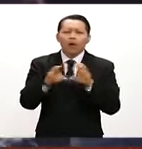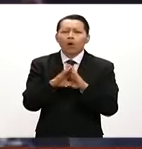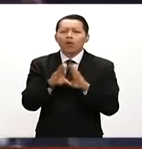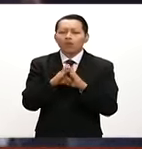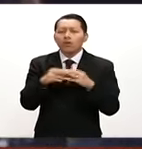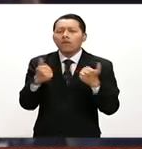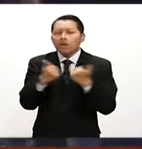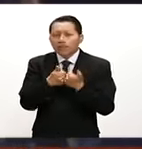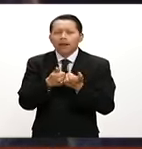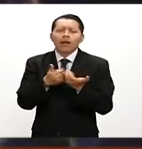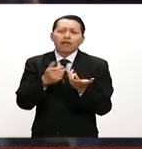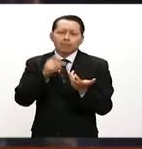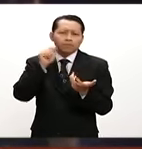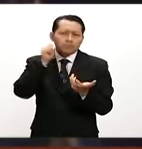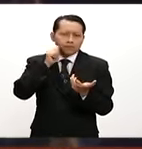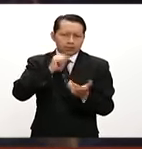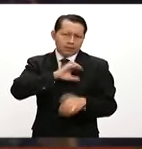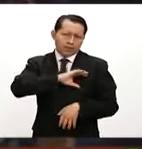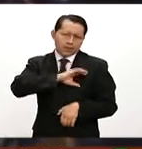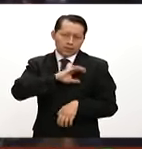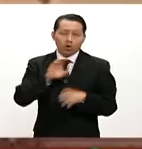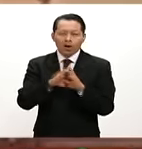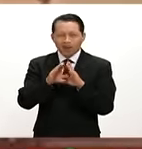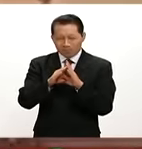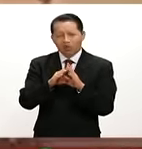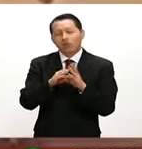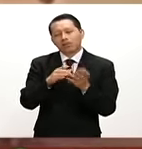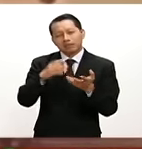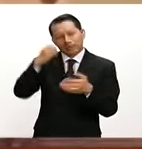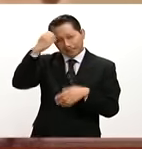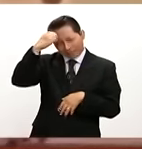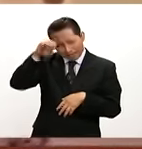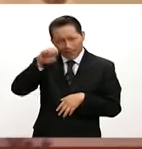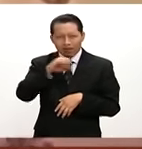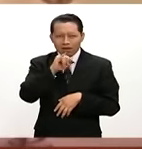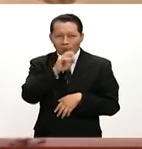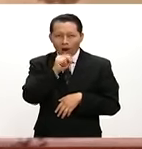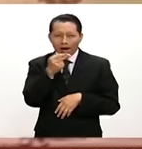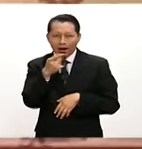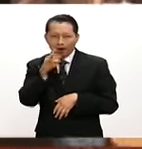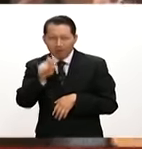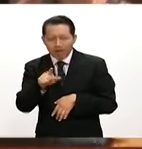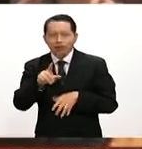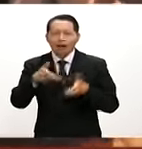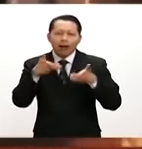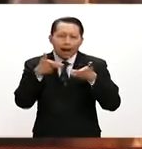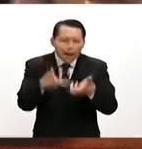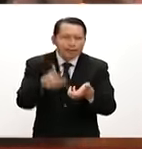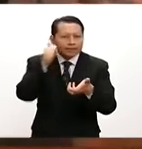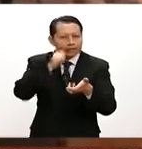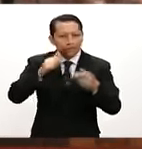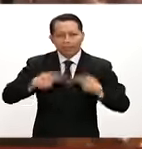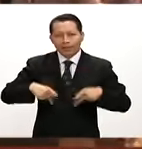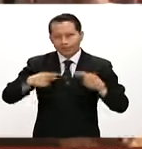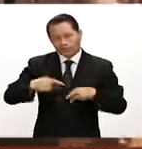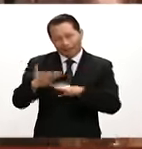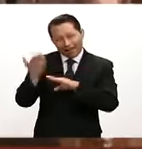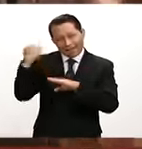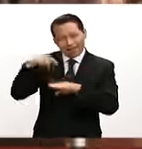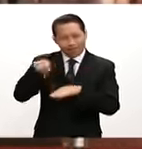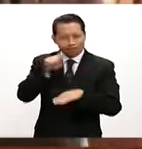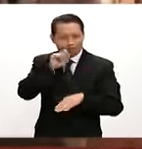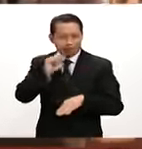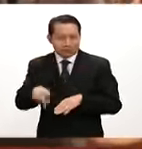son cálidas, esas personas que extrañaba a Juan Gabriel, donde las calles están llenas de gente, las calles donde él transitaba,